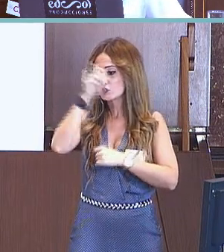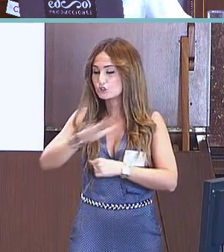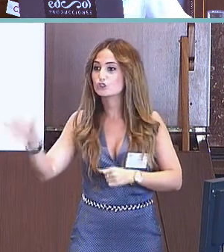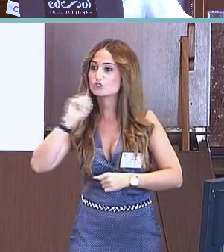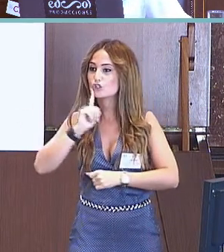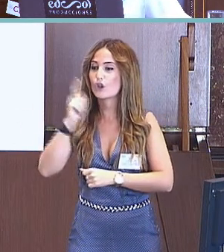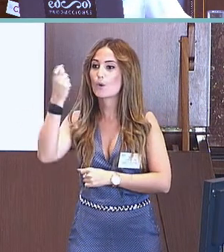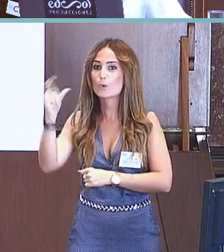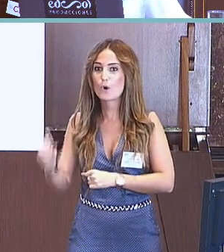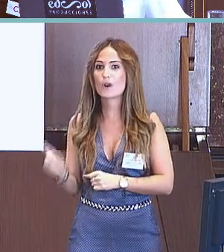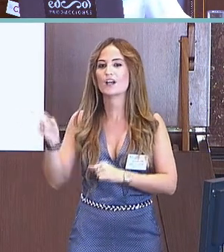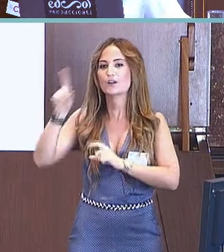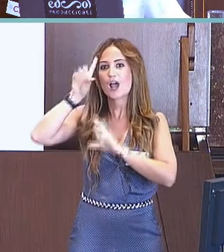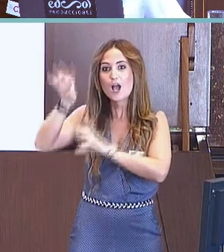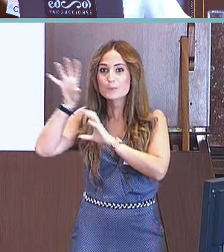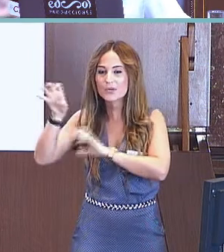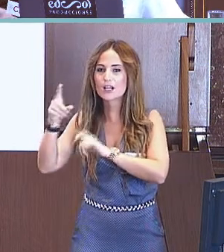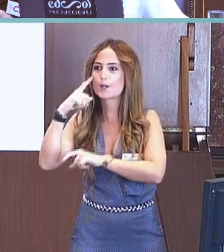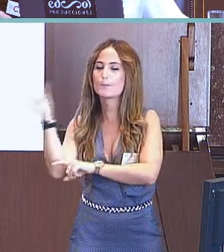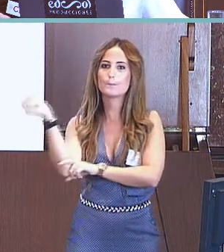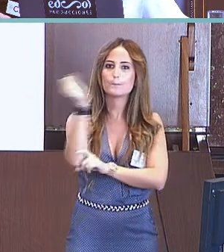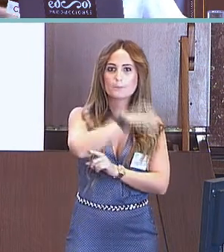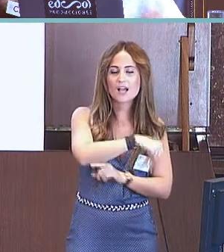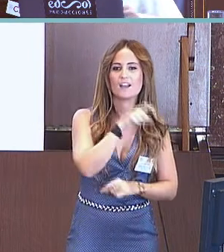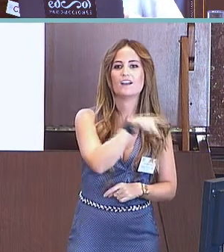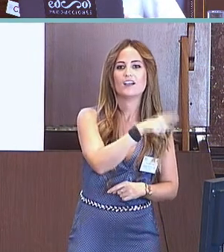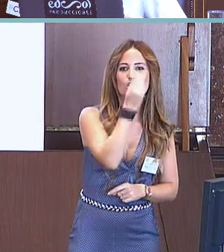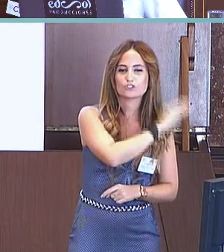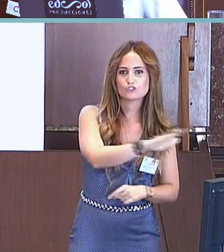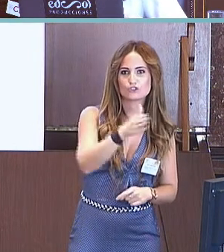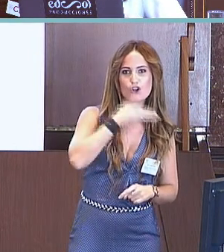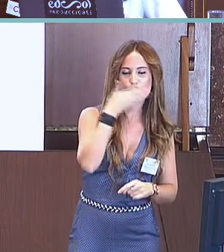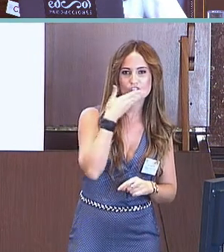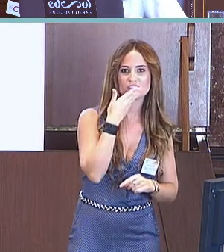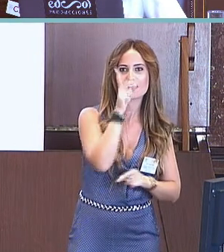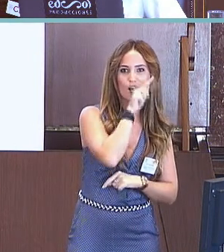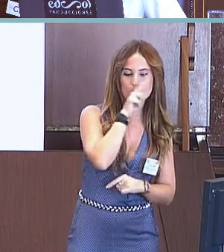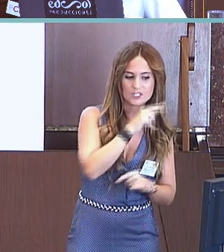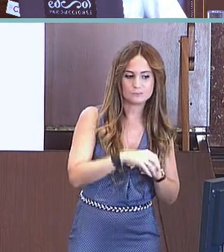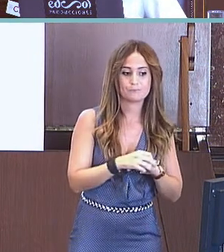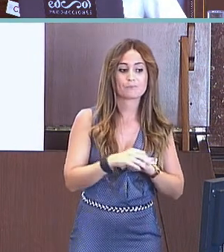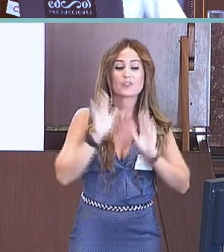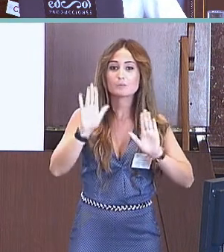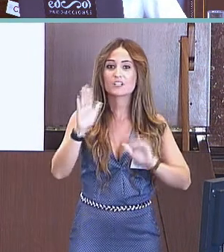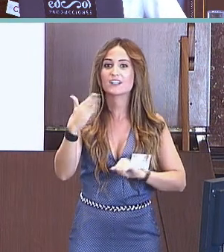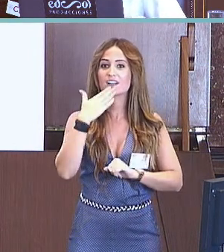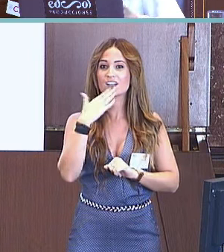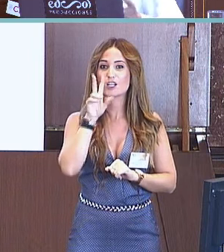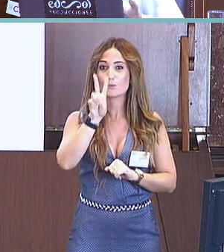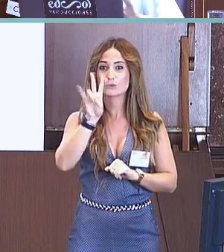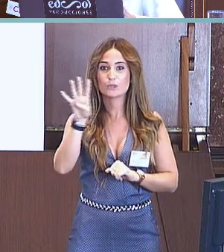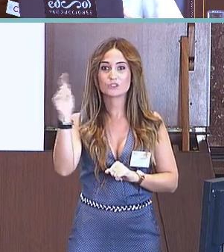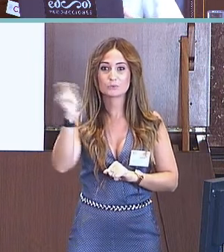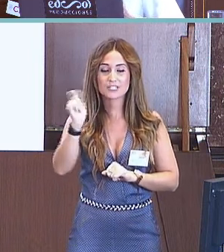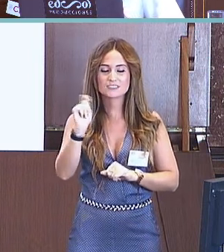desarrollo que usan los niños y niñas oyentes con respecto a la lengua oral. Sí es verdad que en la lengua de signos americana